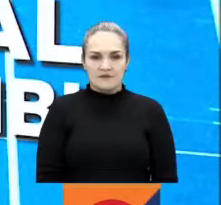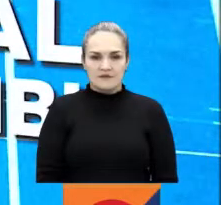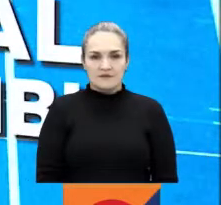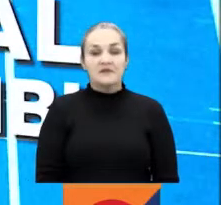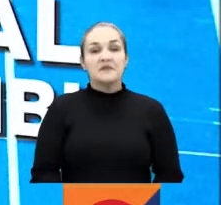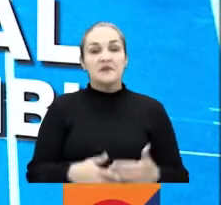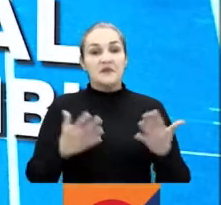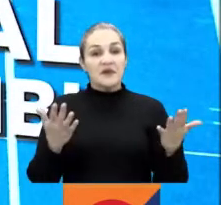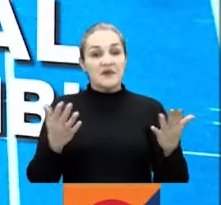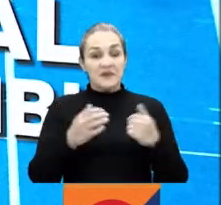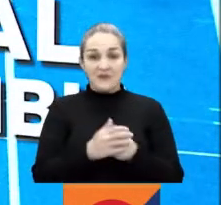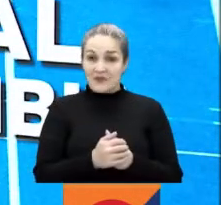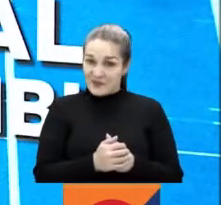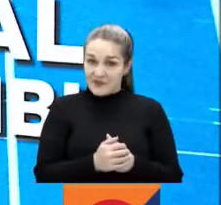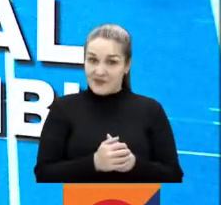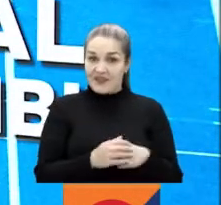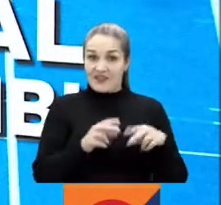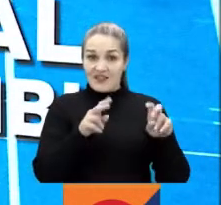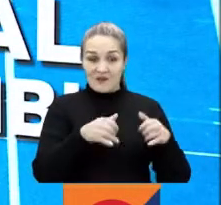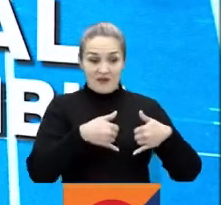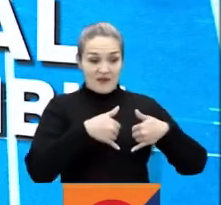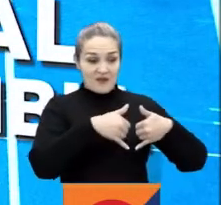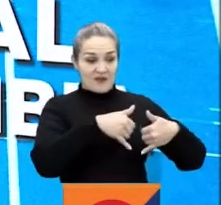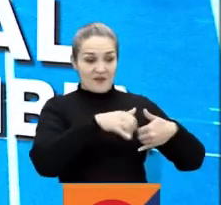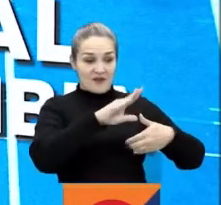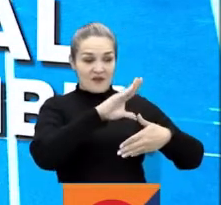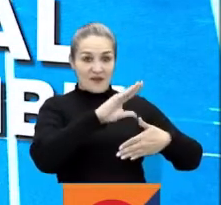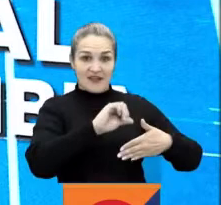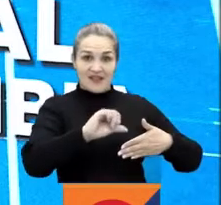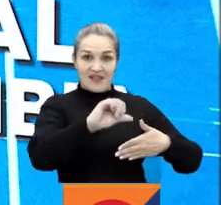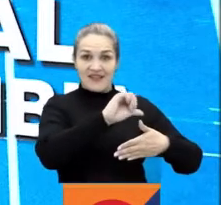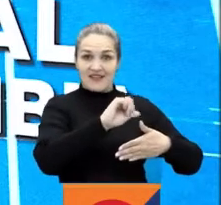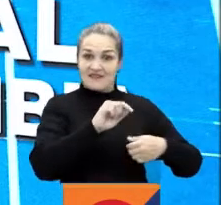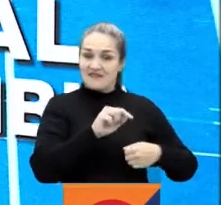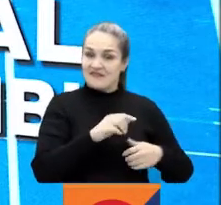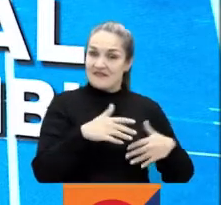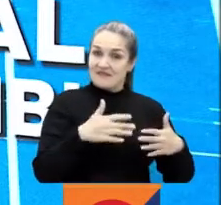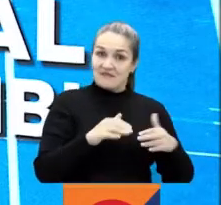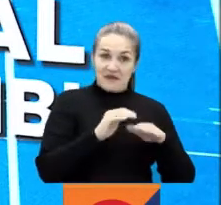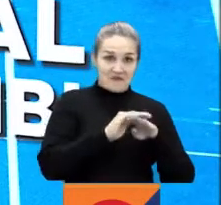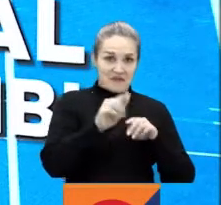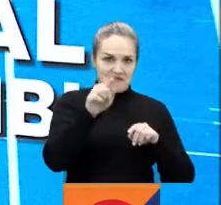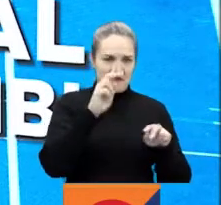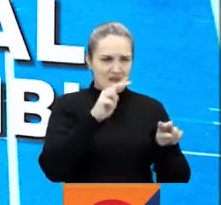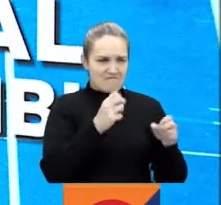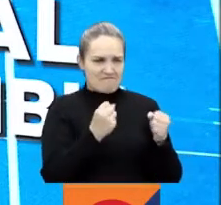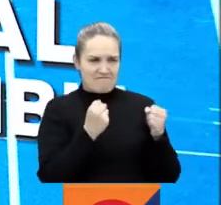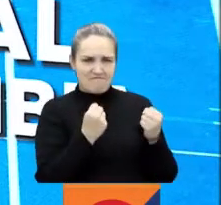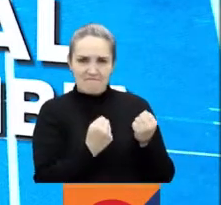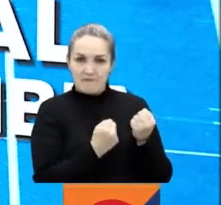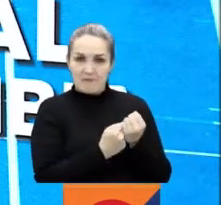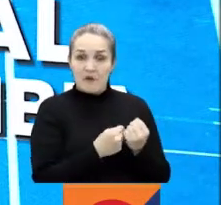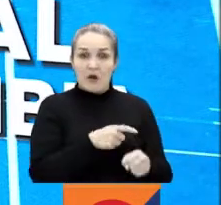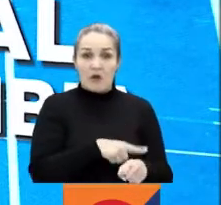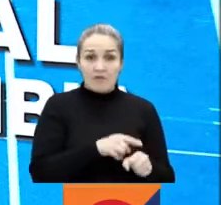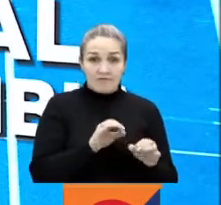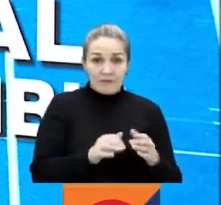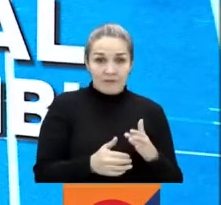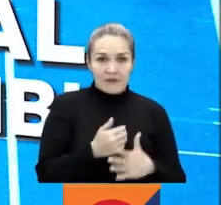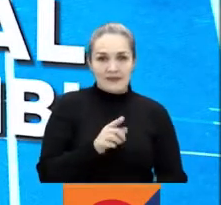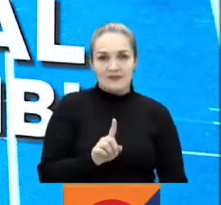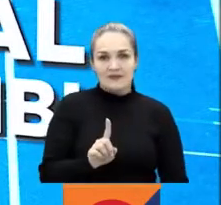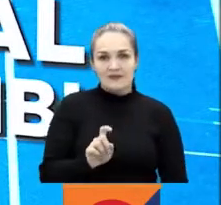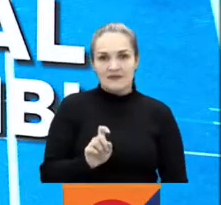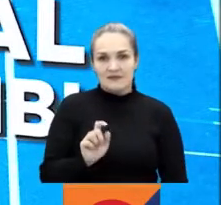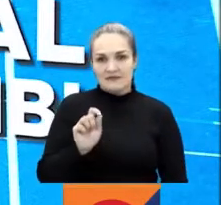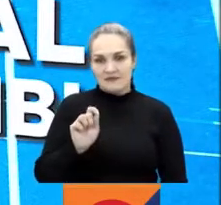Bueno, no solamente hablamos de la Copa América Femenina, que por cierto la invitación está más que puesta para todos ustedes. 6 y 50 de la tarde acá